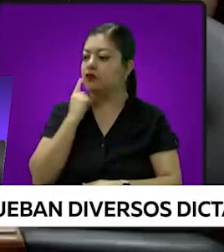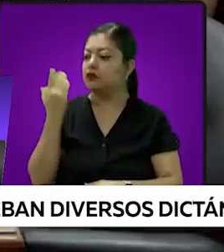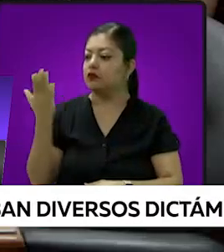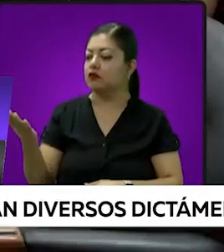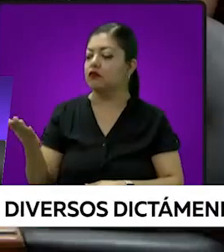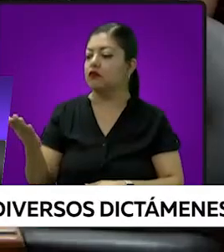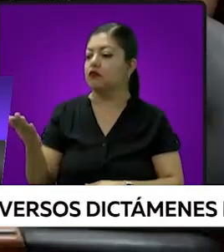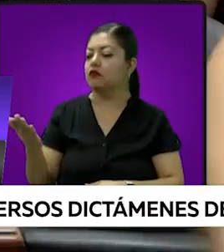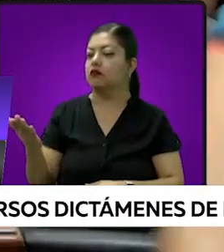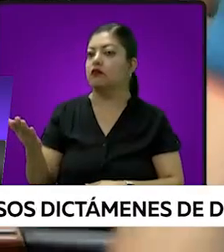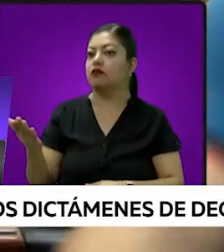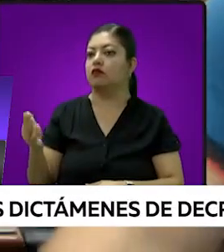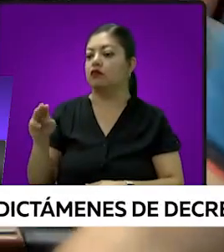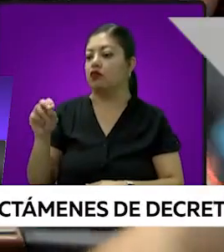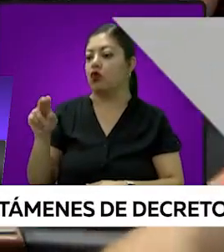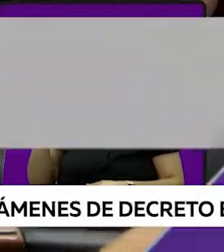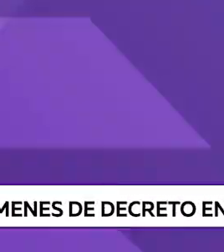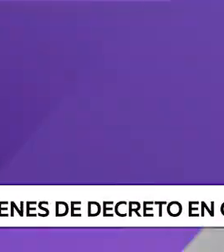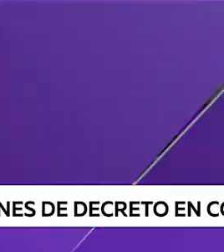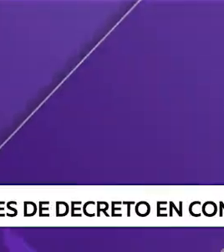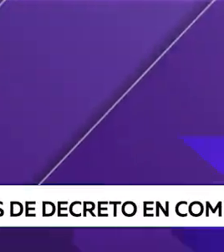Informativo Parlamento, Dayan Rubio.